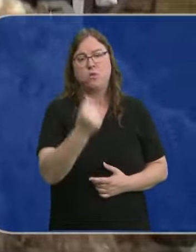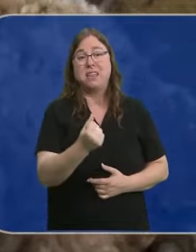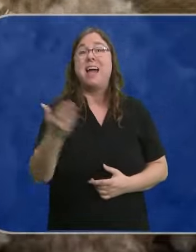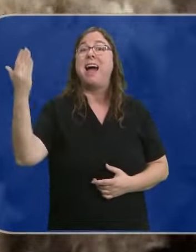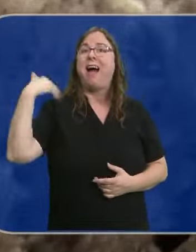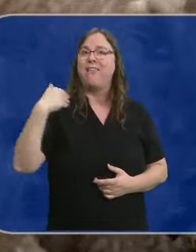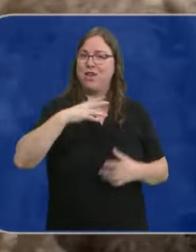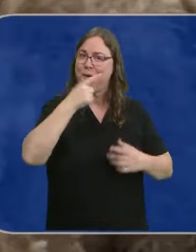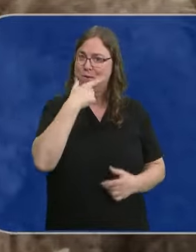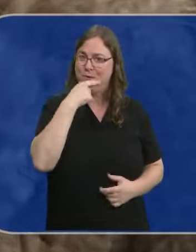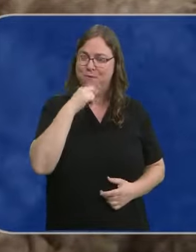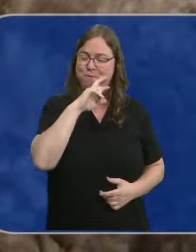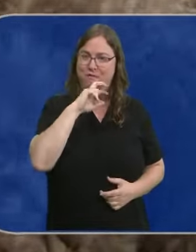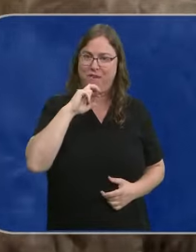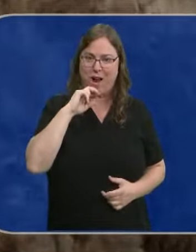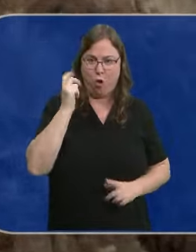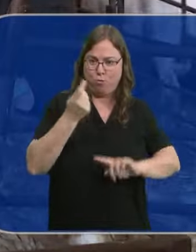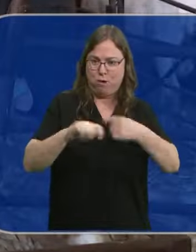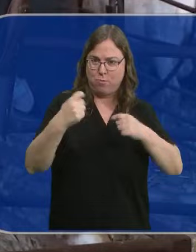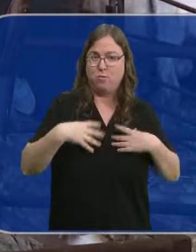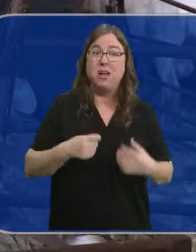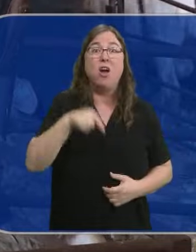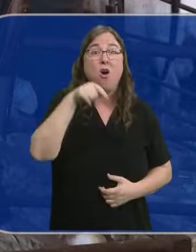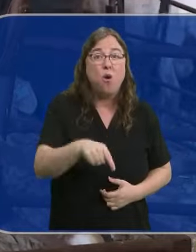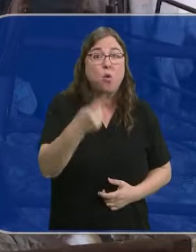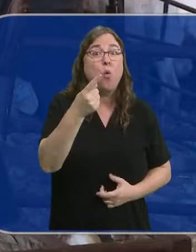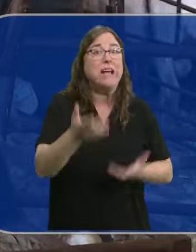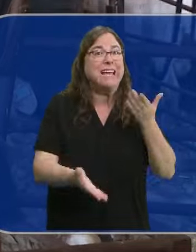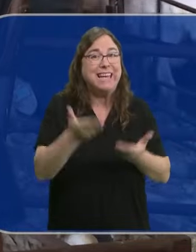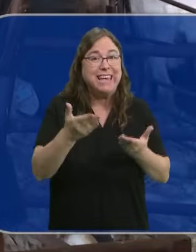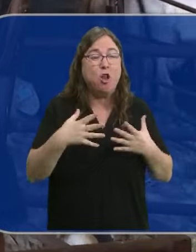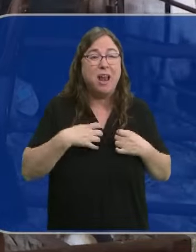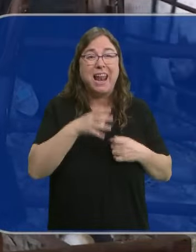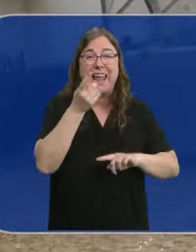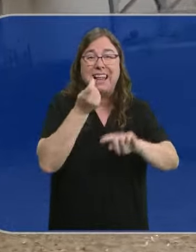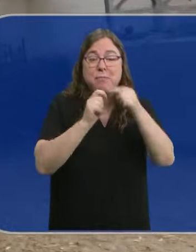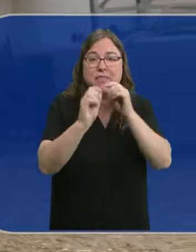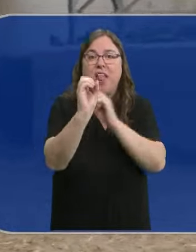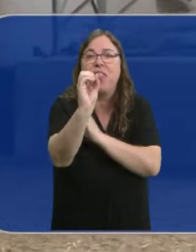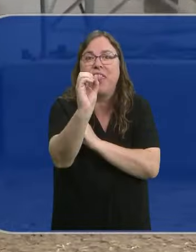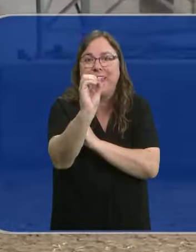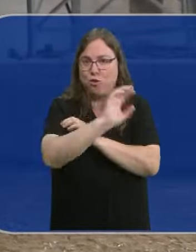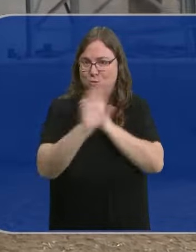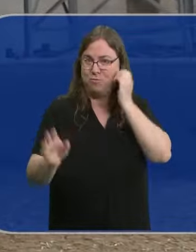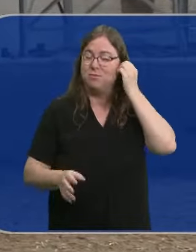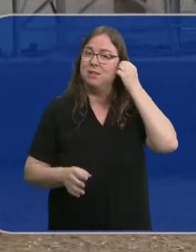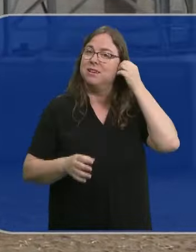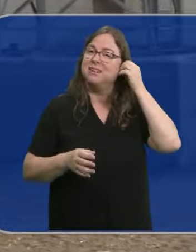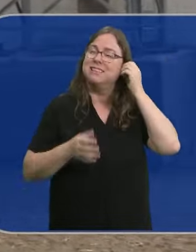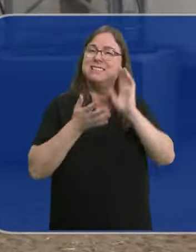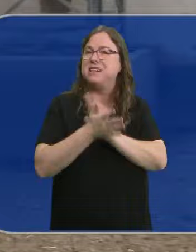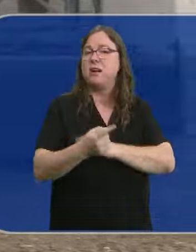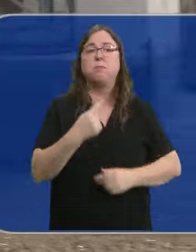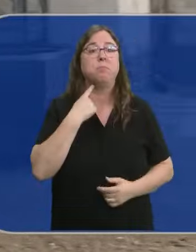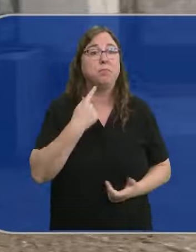la lana tenía un gran valor en el mercado, pero hoy... El kilo de lana ahora mismo no se vende a nada. Y supone pérdidas a los